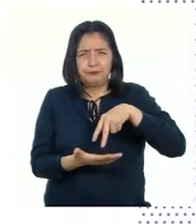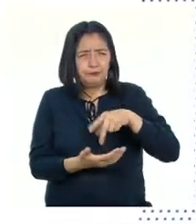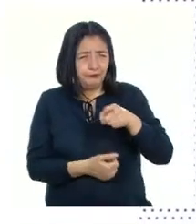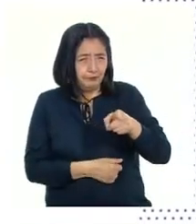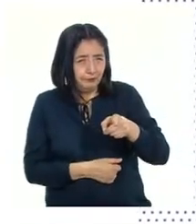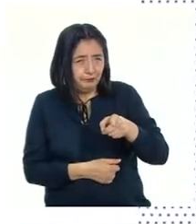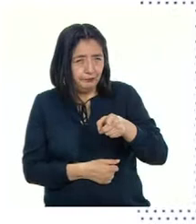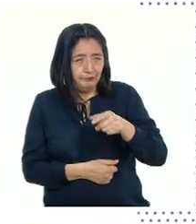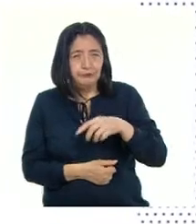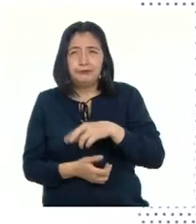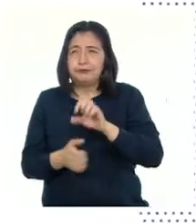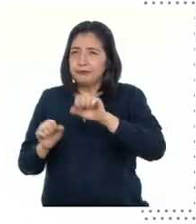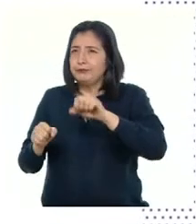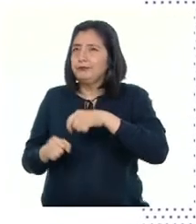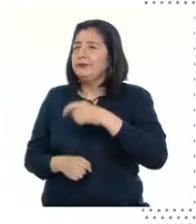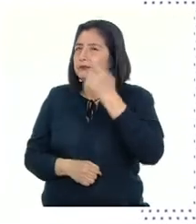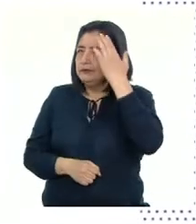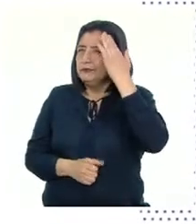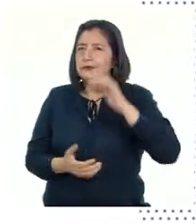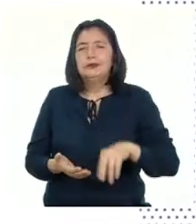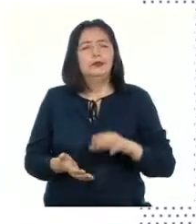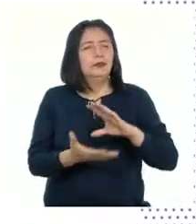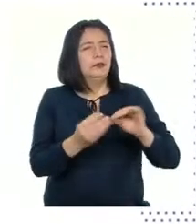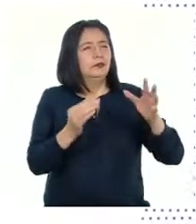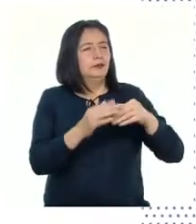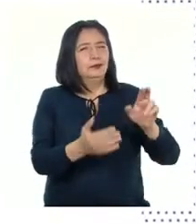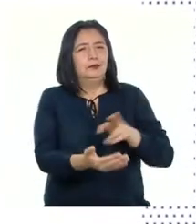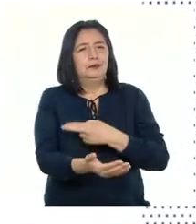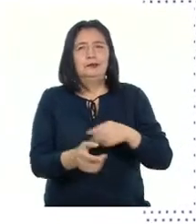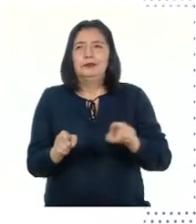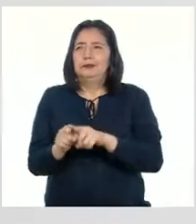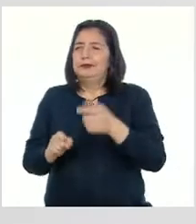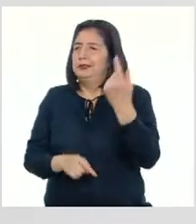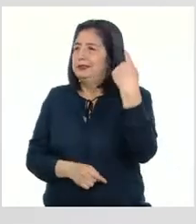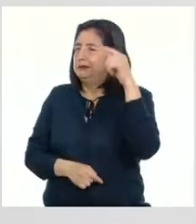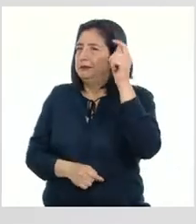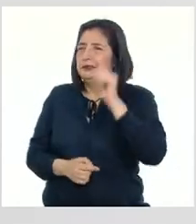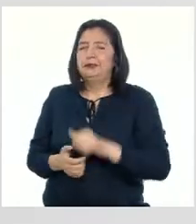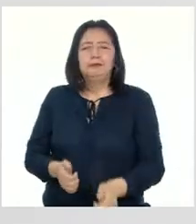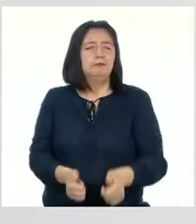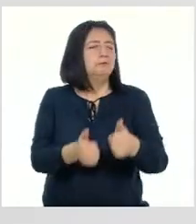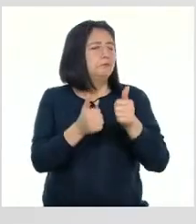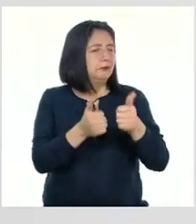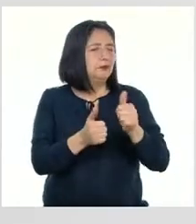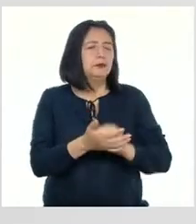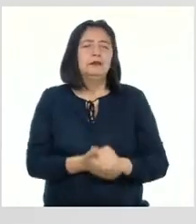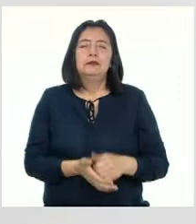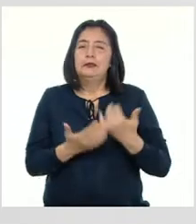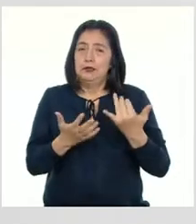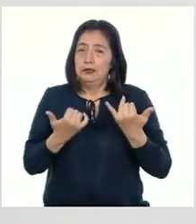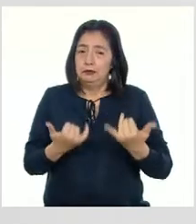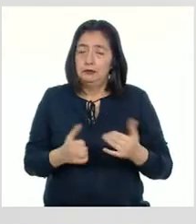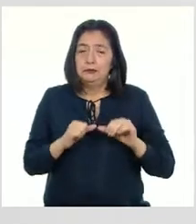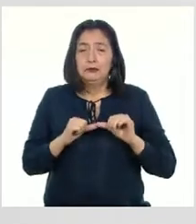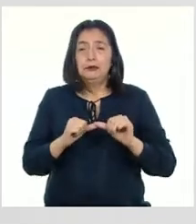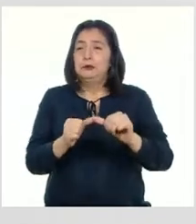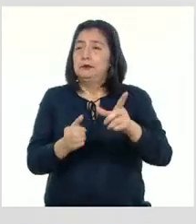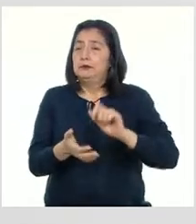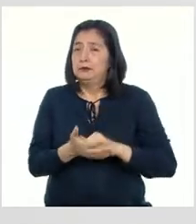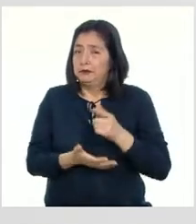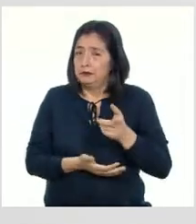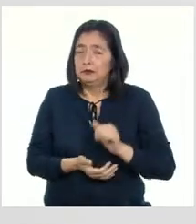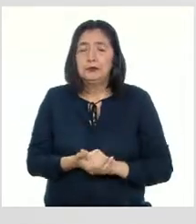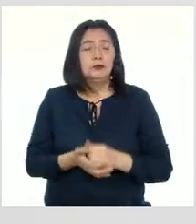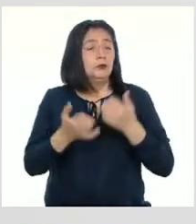Claro, conocimos la historia del himno nacional y de la marinera Muy bien, pues continuando con esta